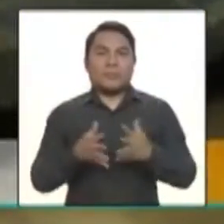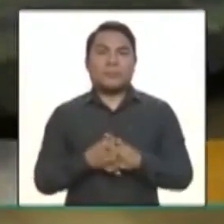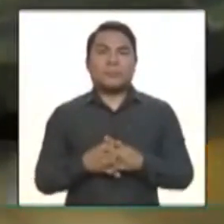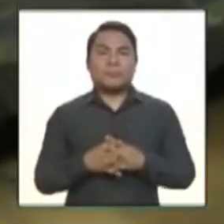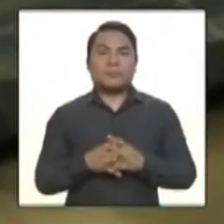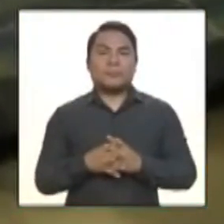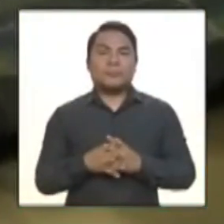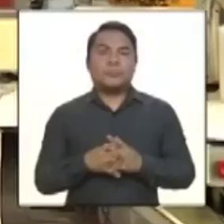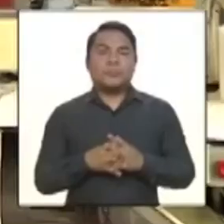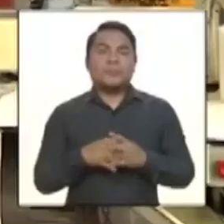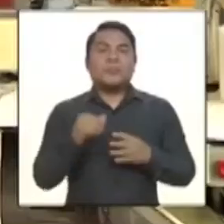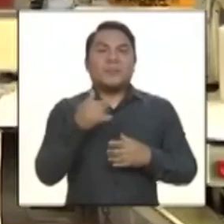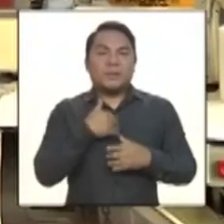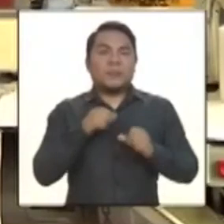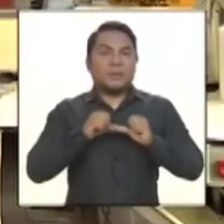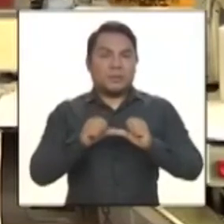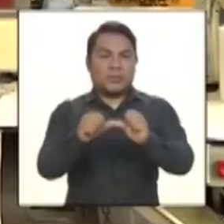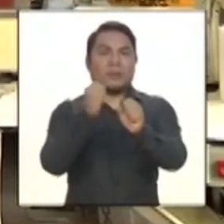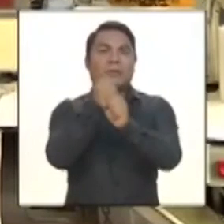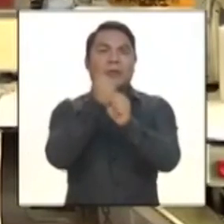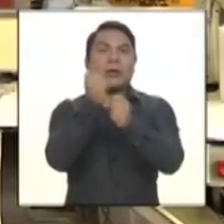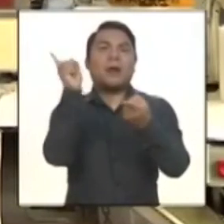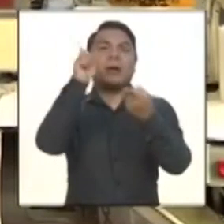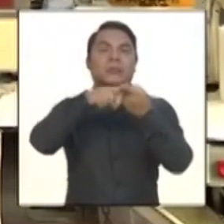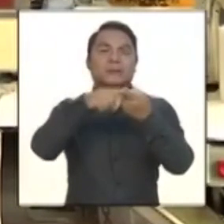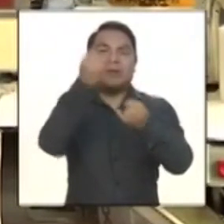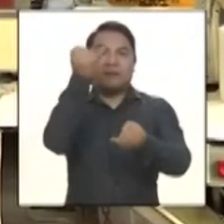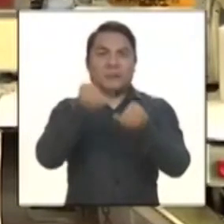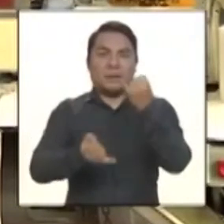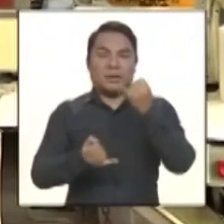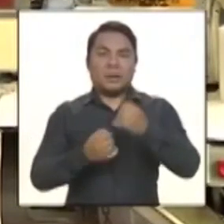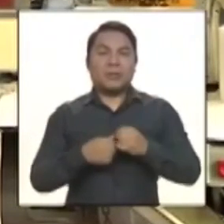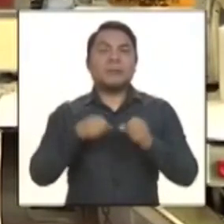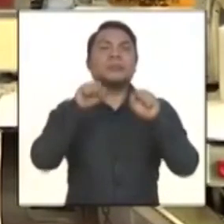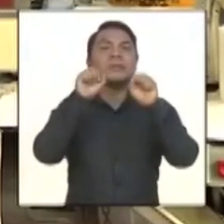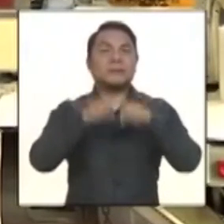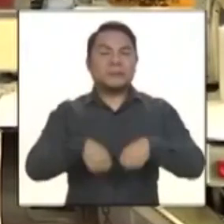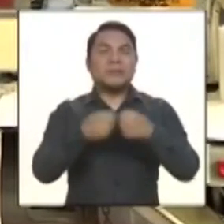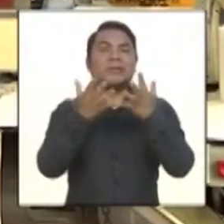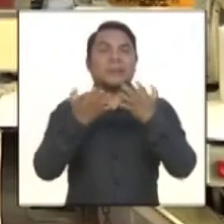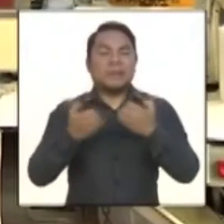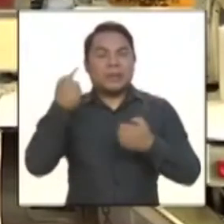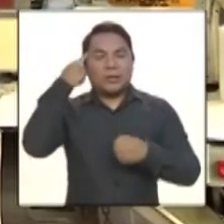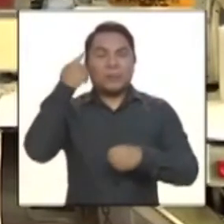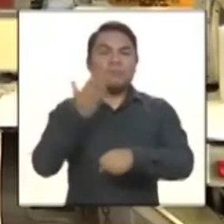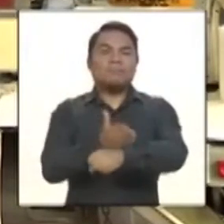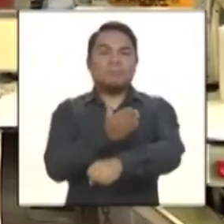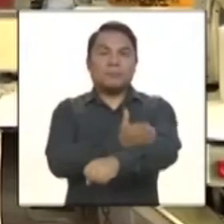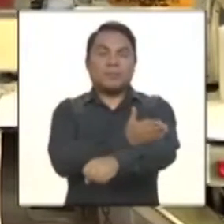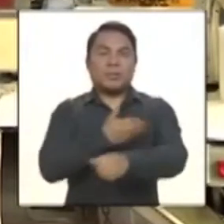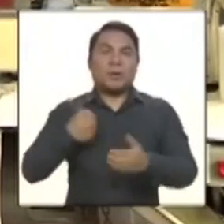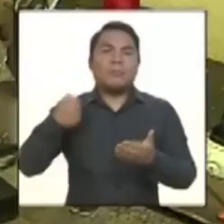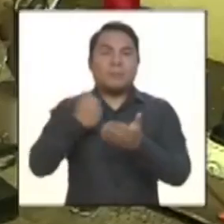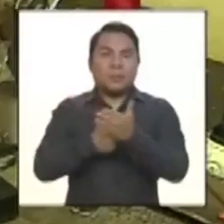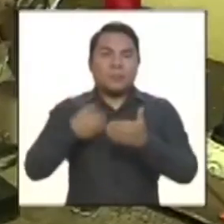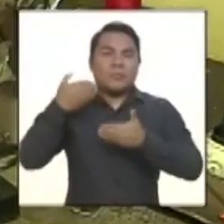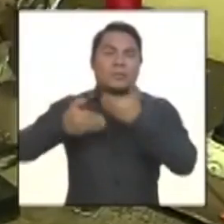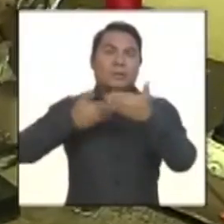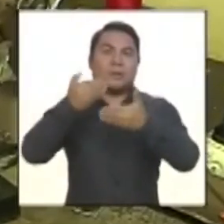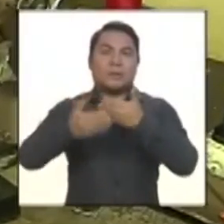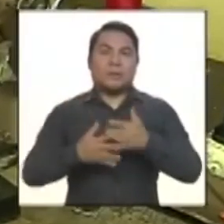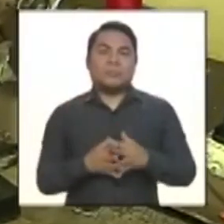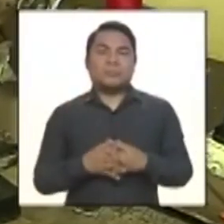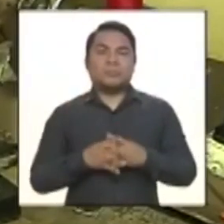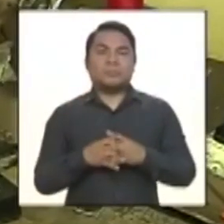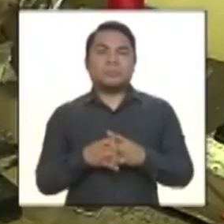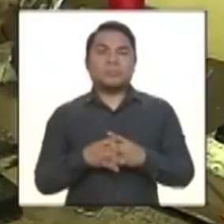y seguir trabajando hasta el final, ¿no? O sea, sí quiero progresar también, velocidad, más que nada me falta.